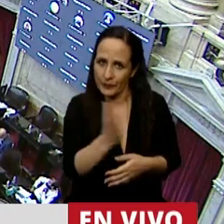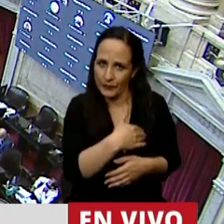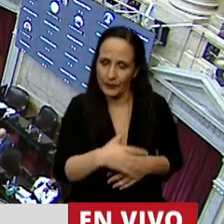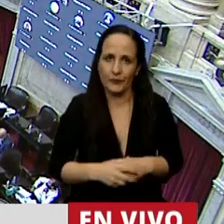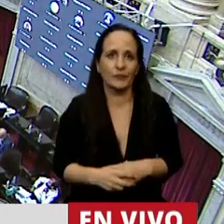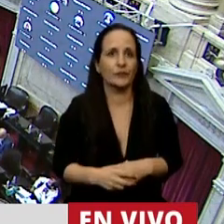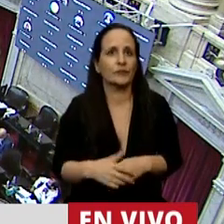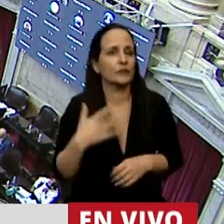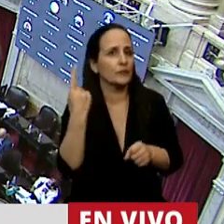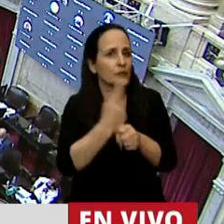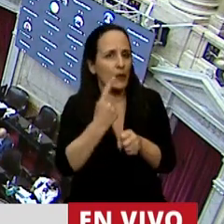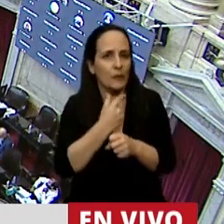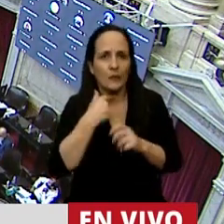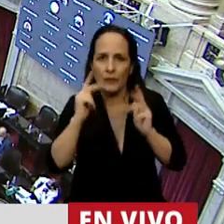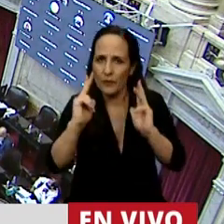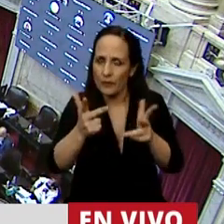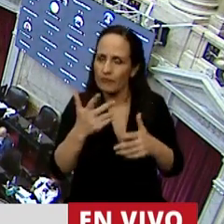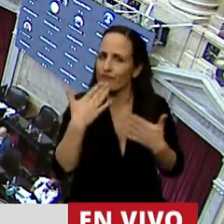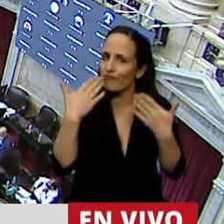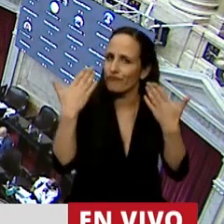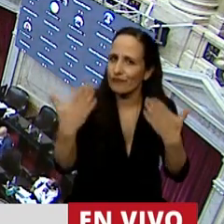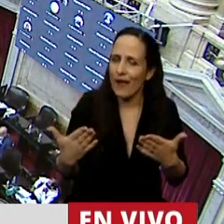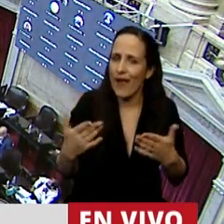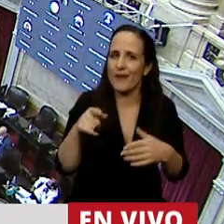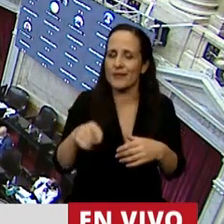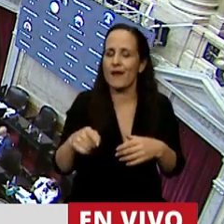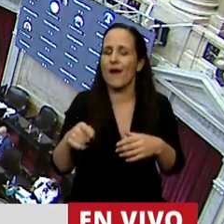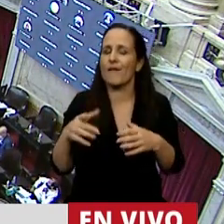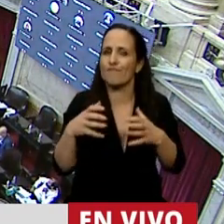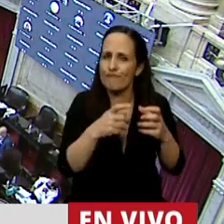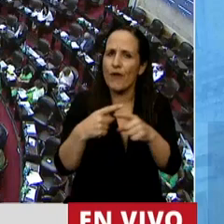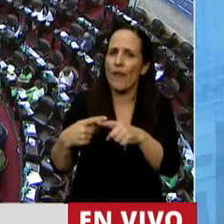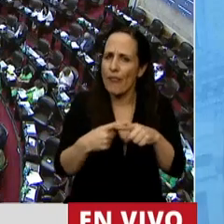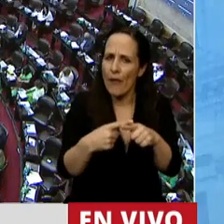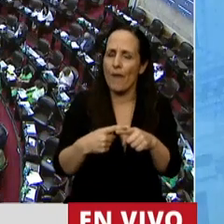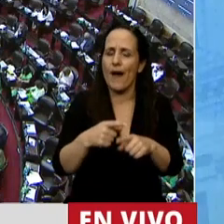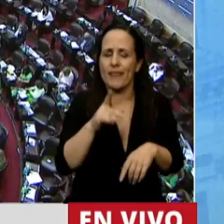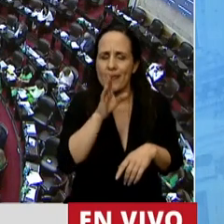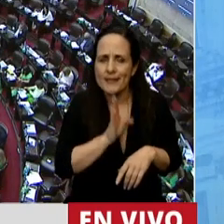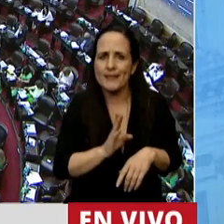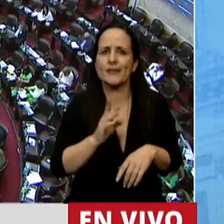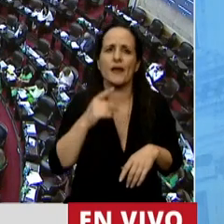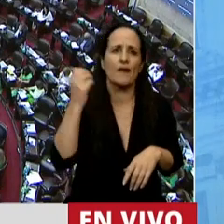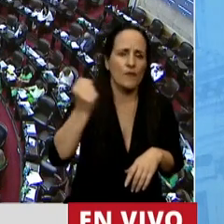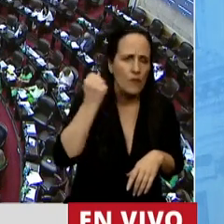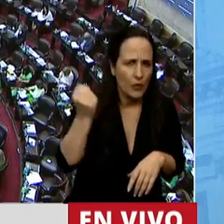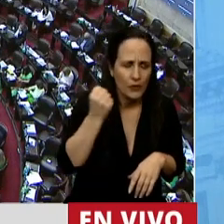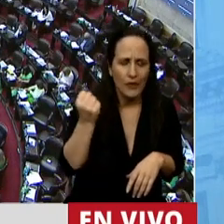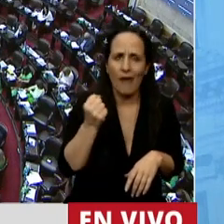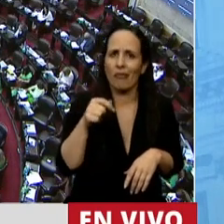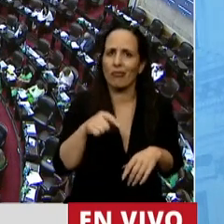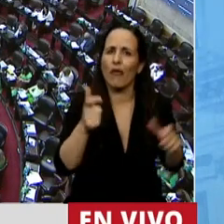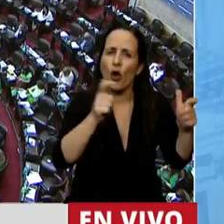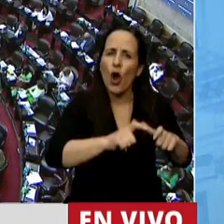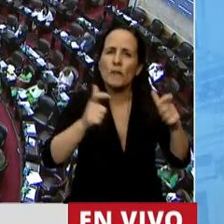principio quiero decir y agradecer el debate serio, el debate importante que se vino desarrollando en todas